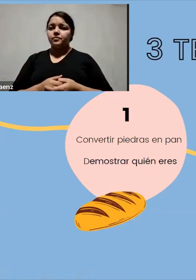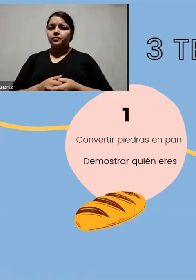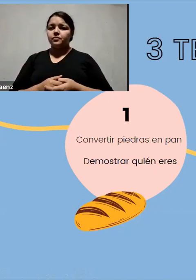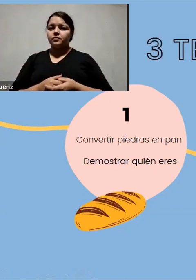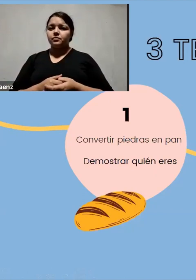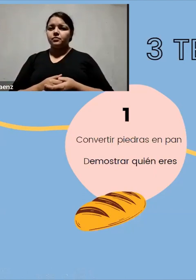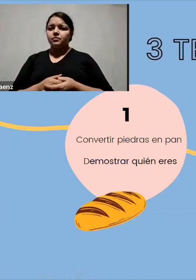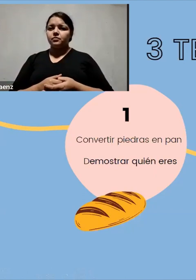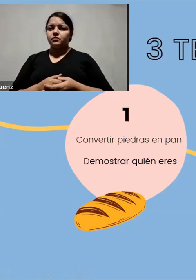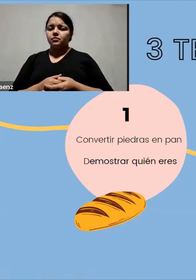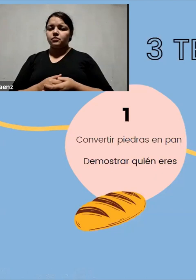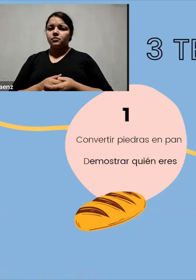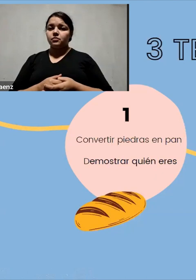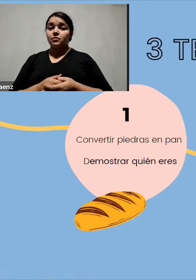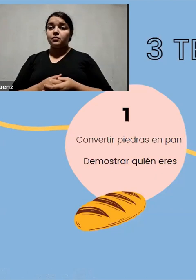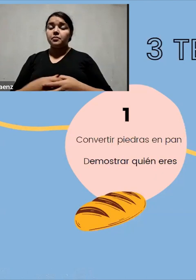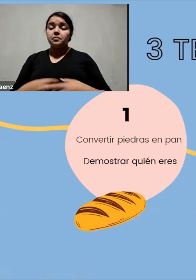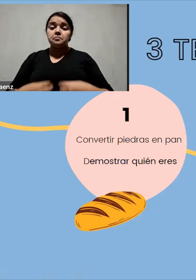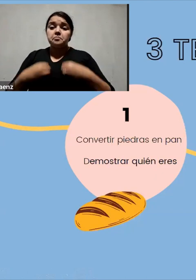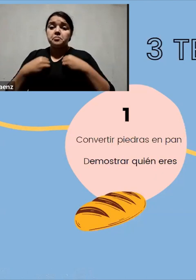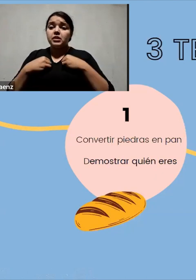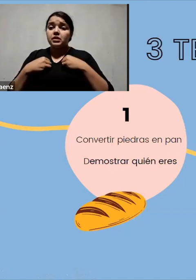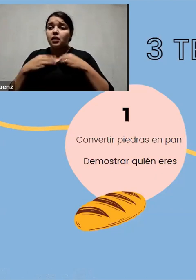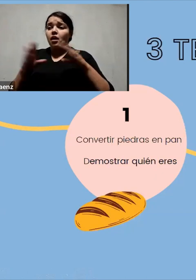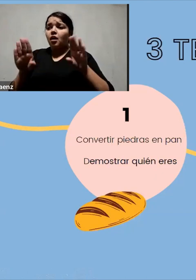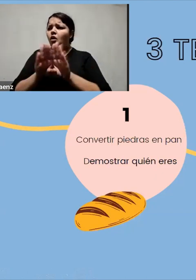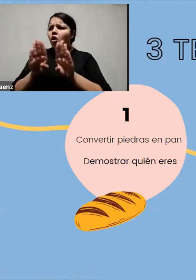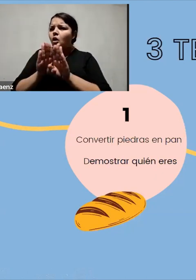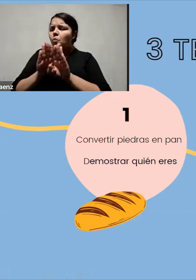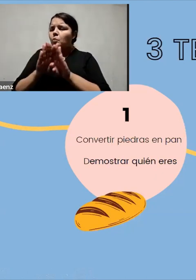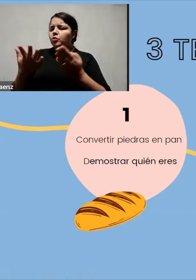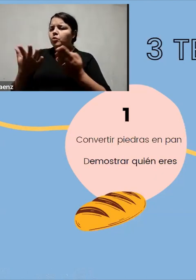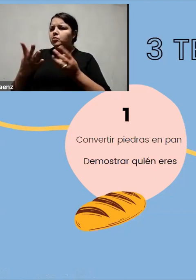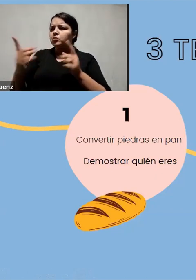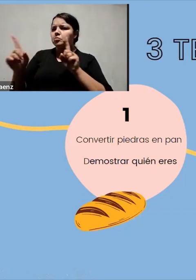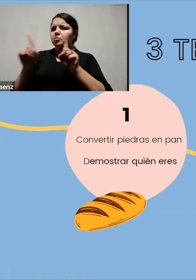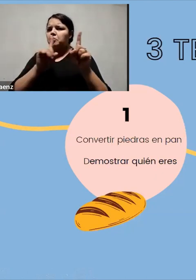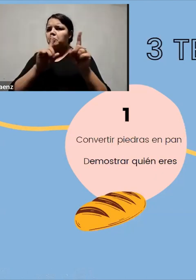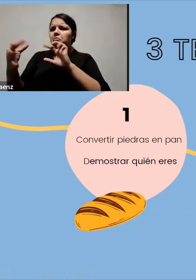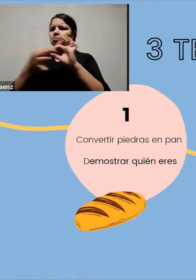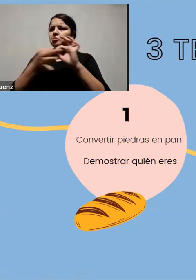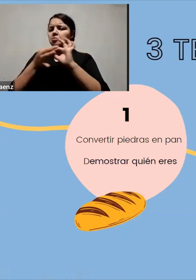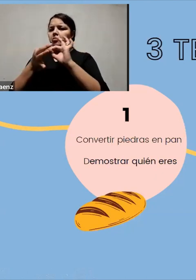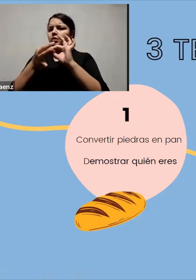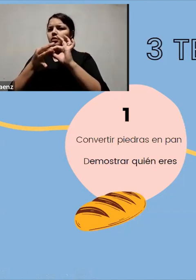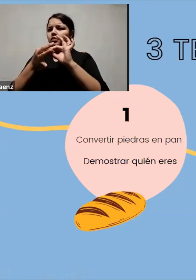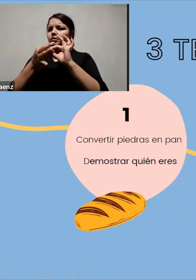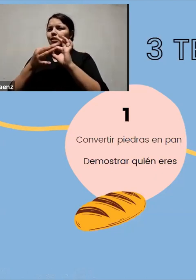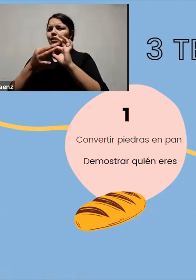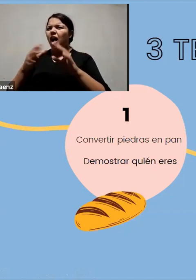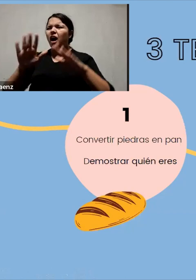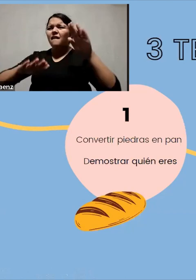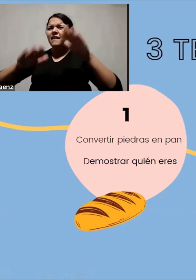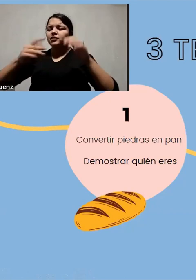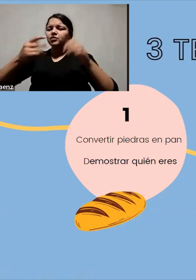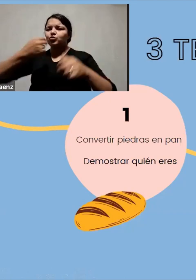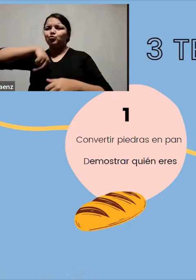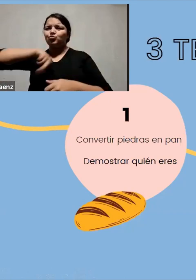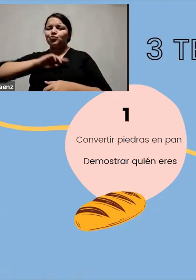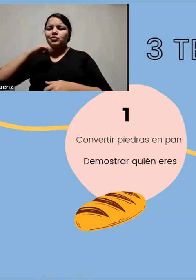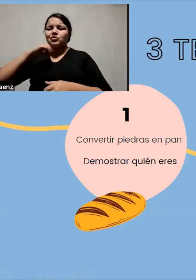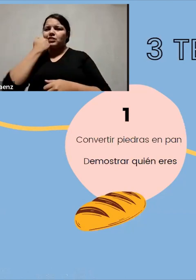relacionarlo en nuestra vida? Con el tratar de dominar el poder. El nunca tiene que ser malo. El problema es cómo lo utilicemos.